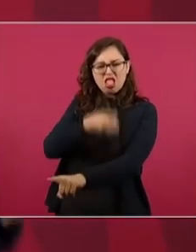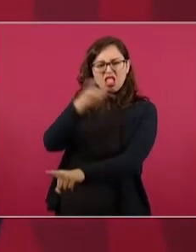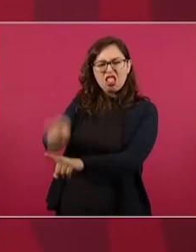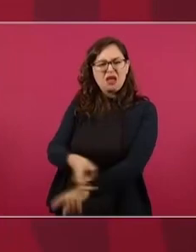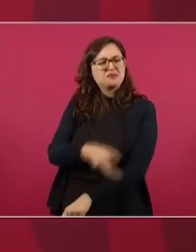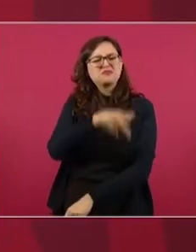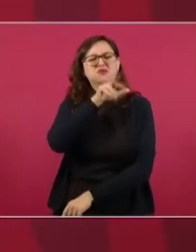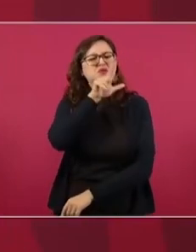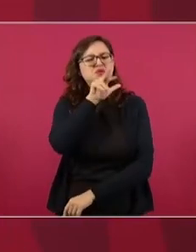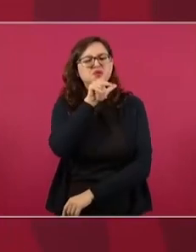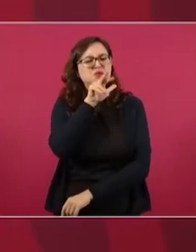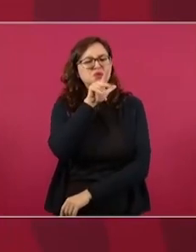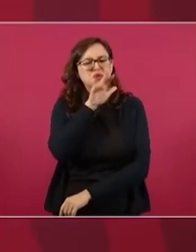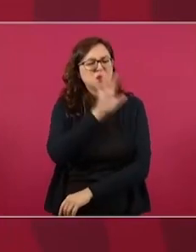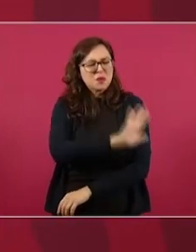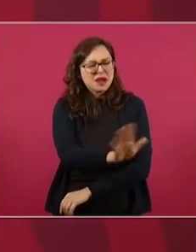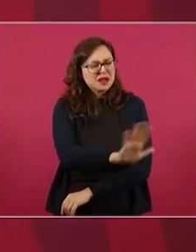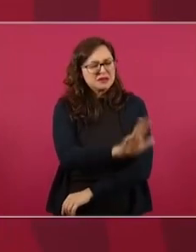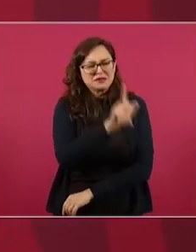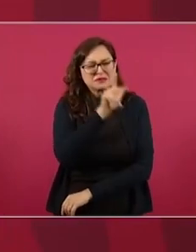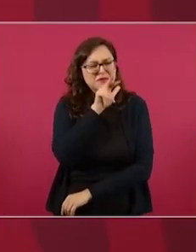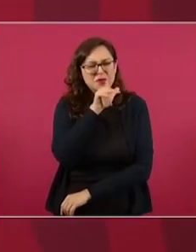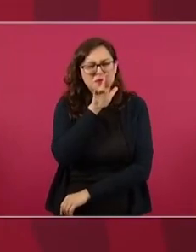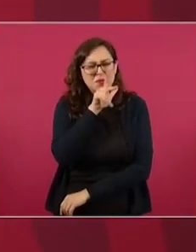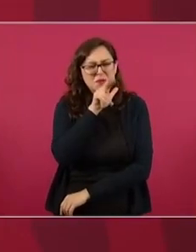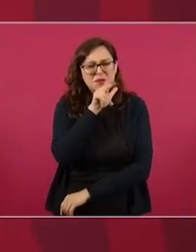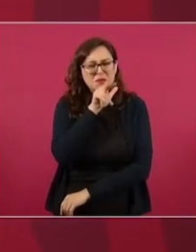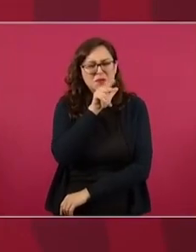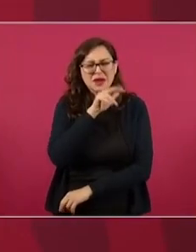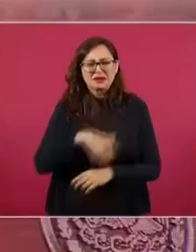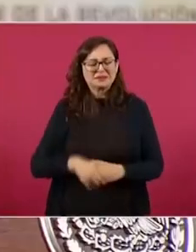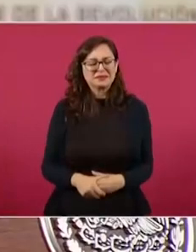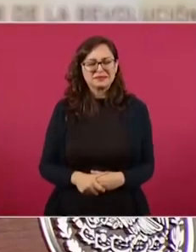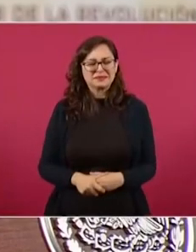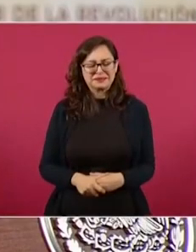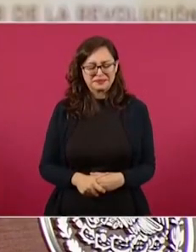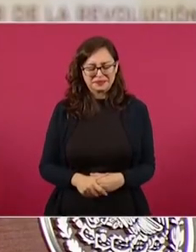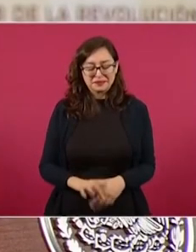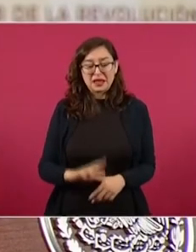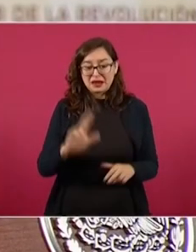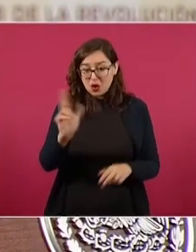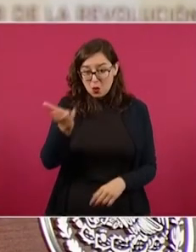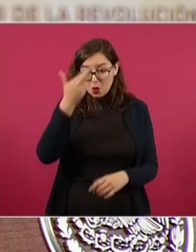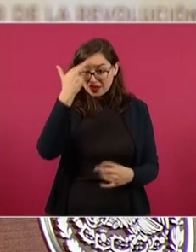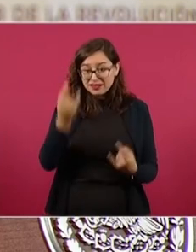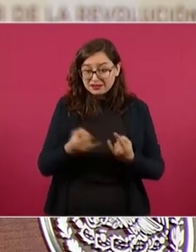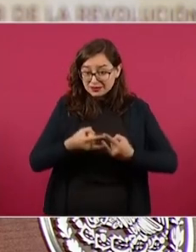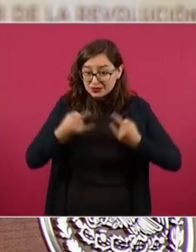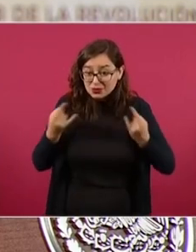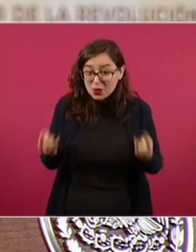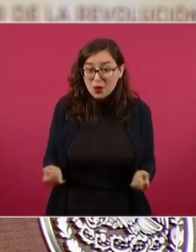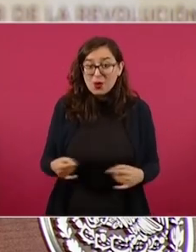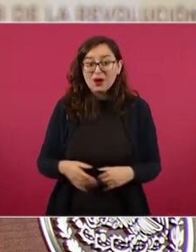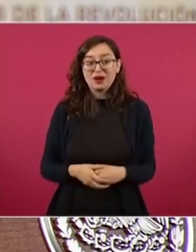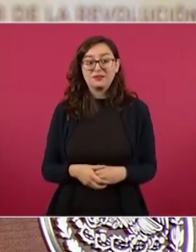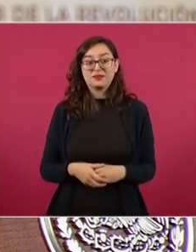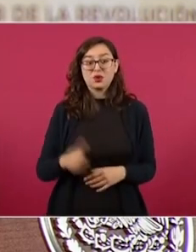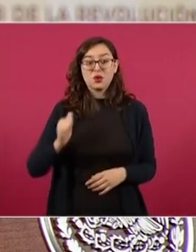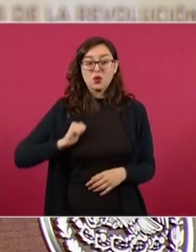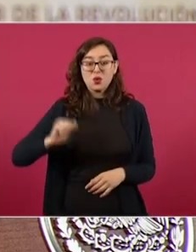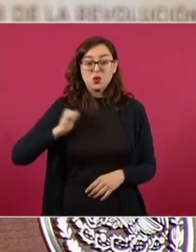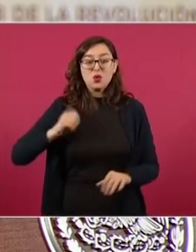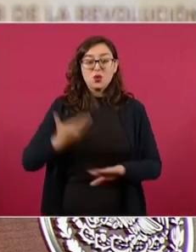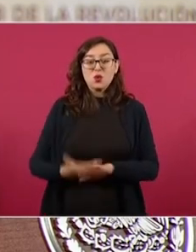Filomeno Mata, bueno, antes Francisco Zarco